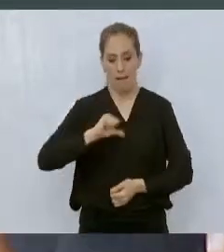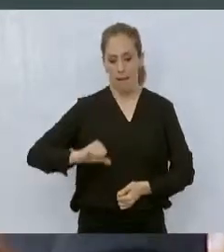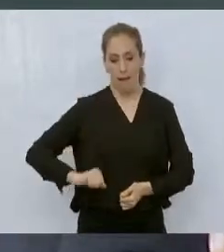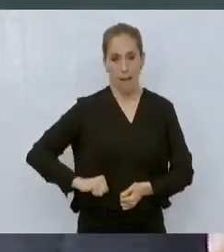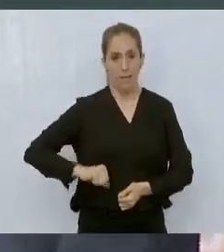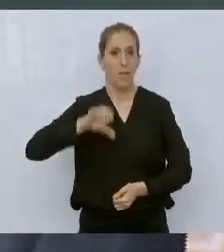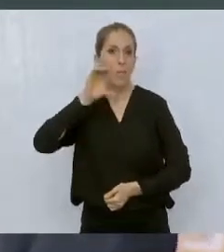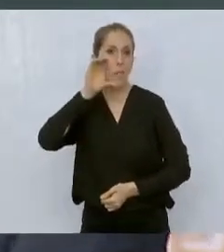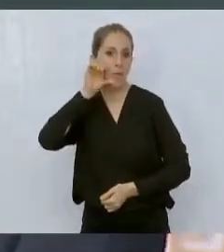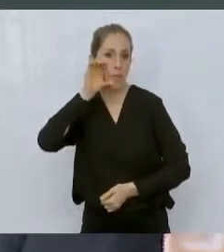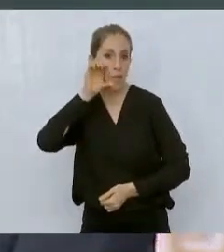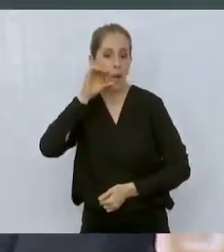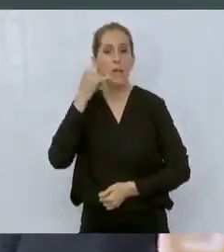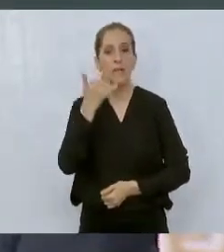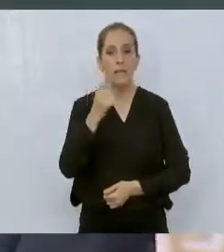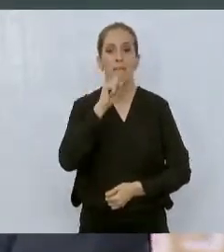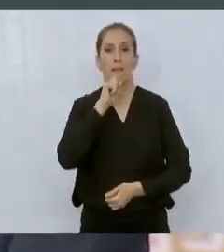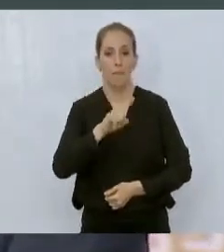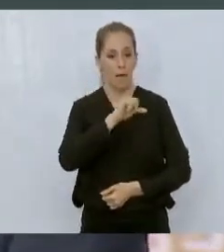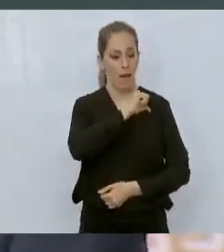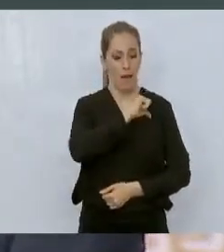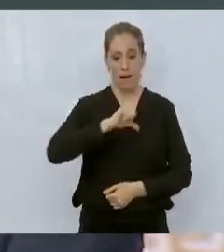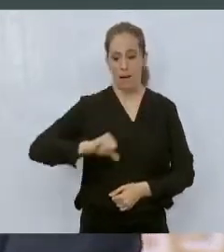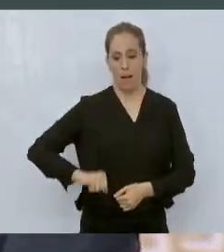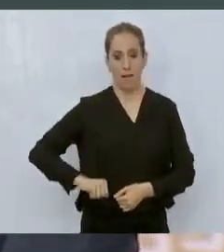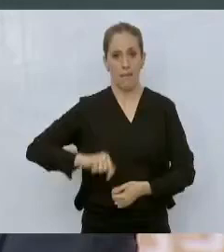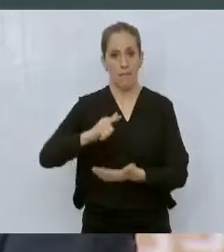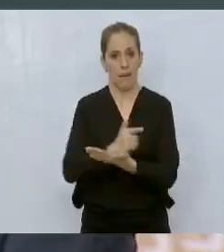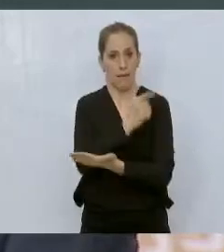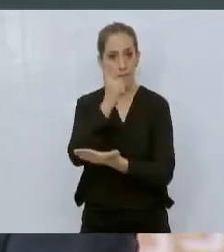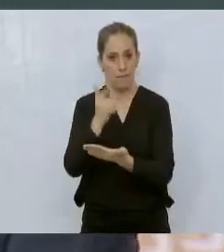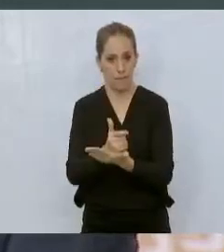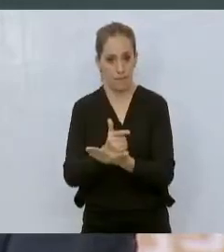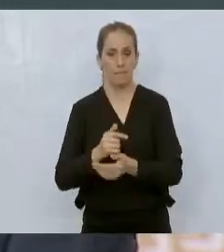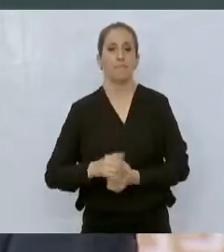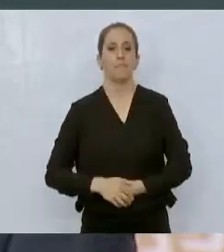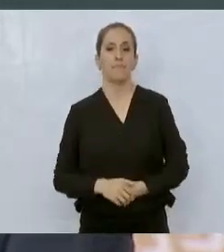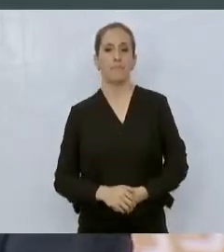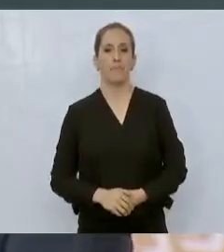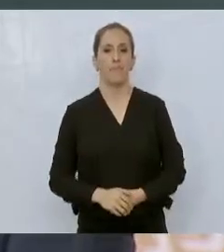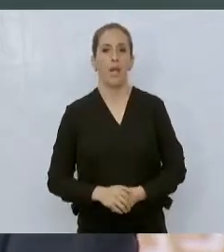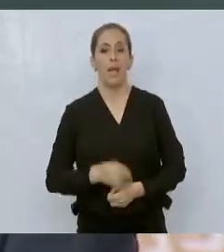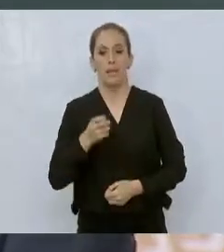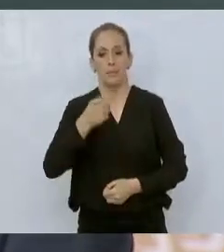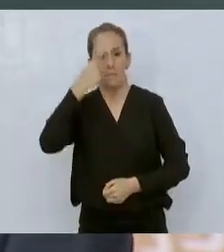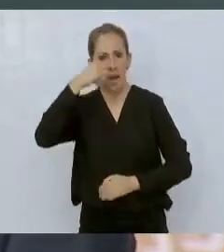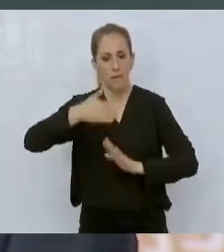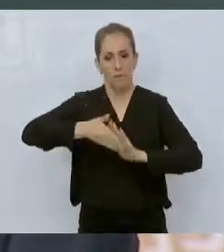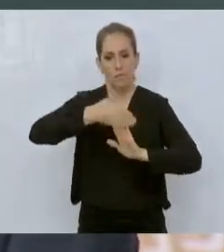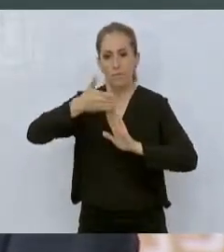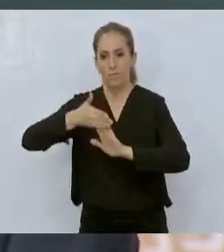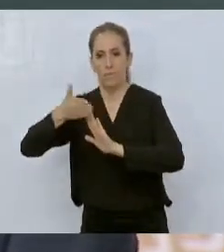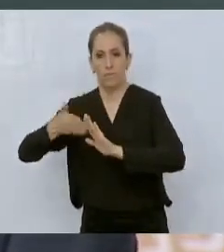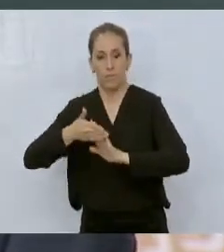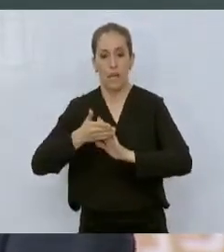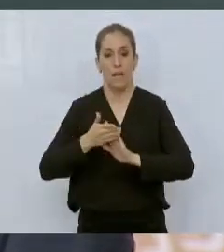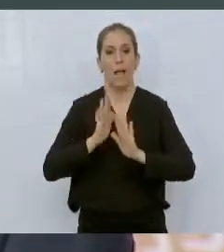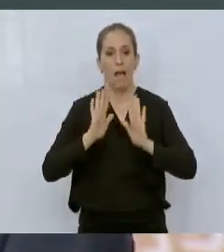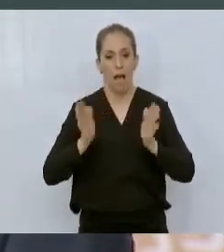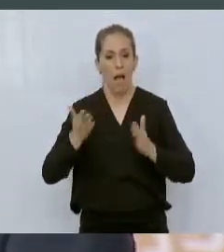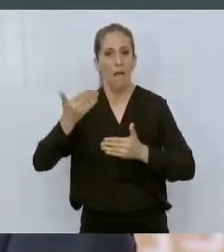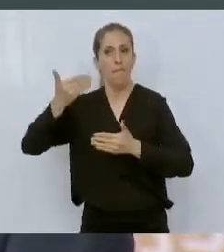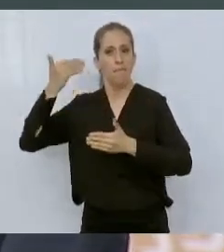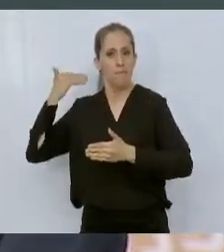para que las comunidades que estaban o están dentro de la zona de influencia de la presa tengan los acuerdos que hemos